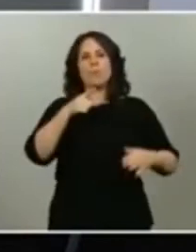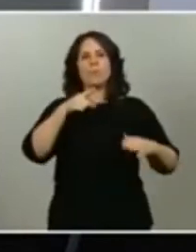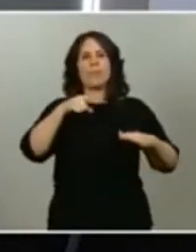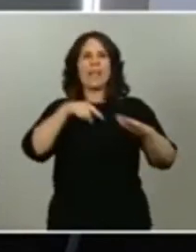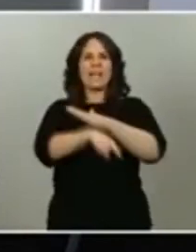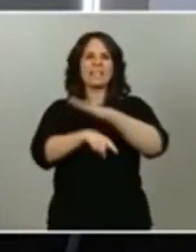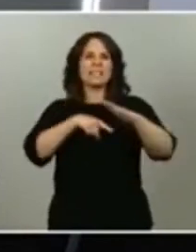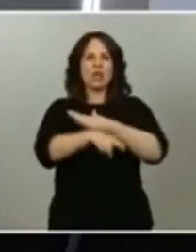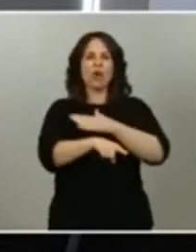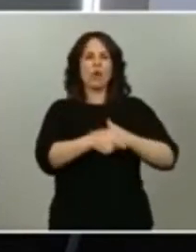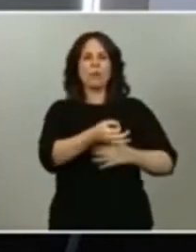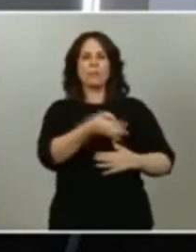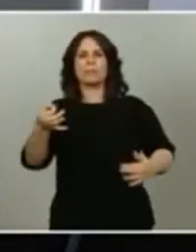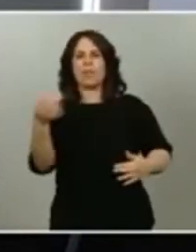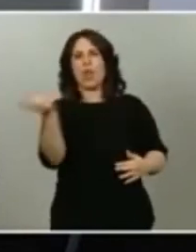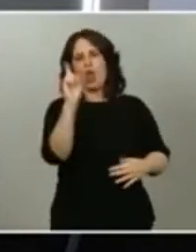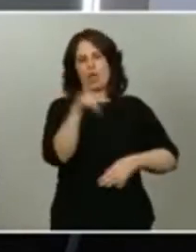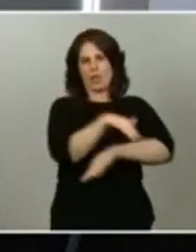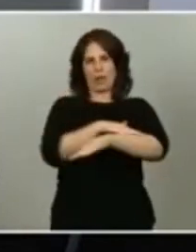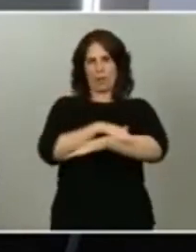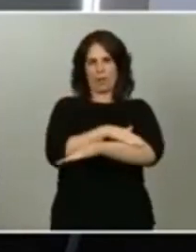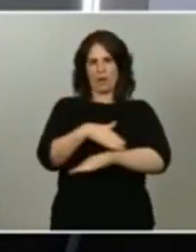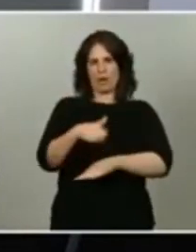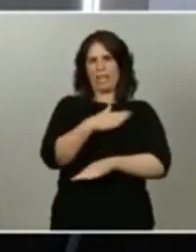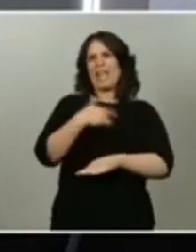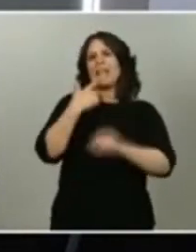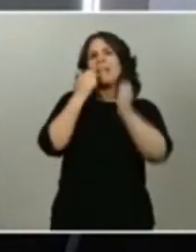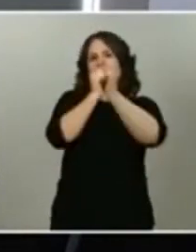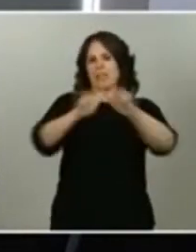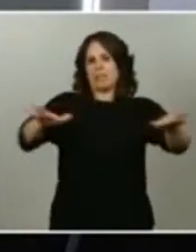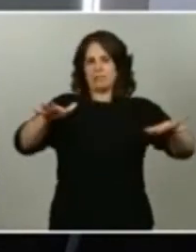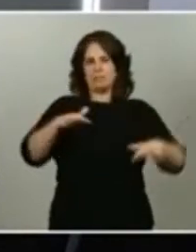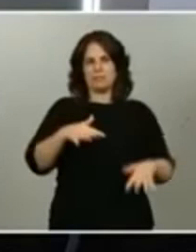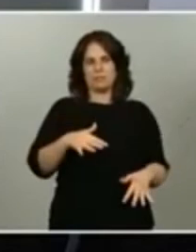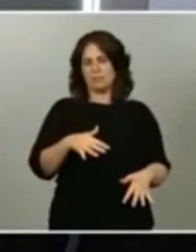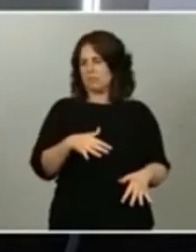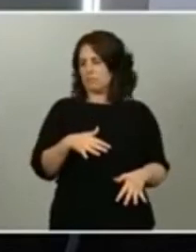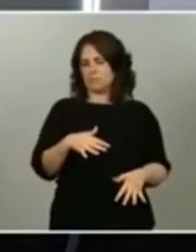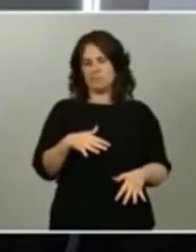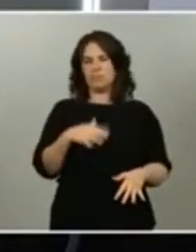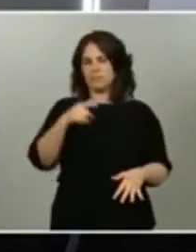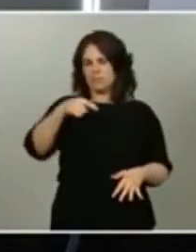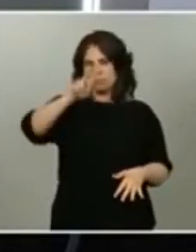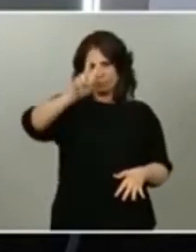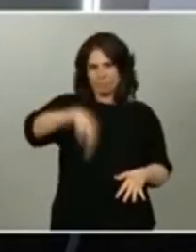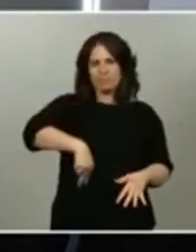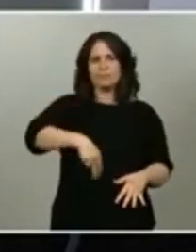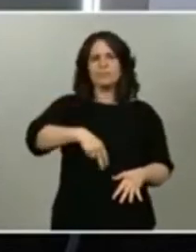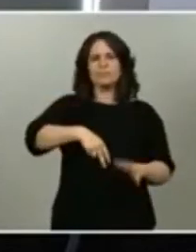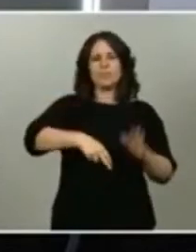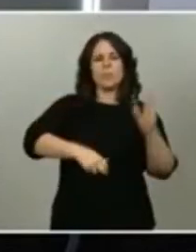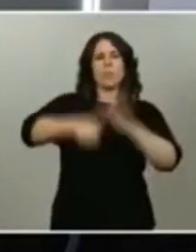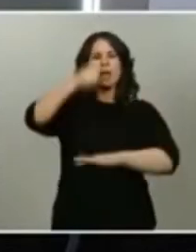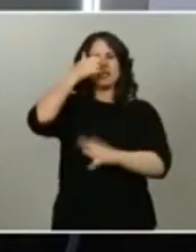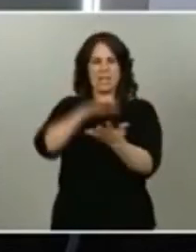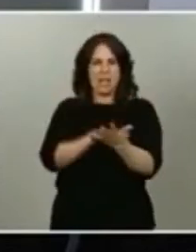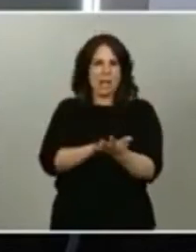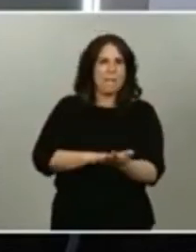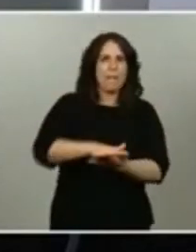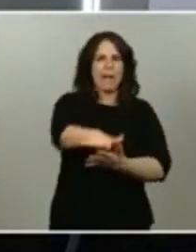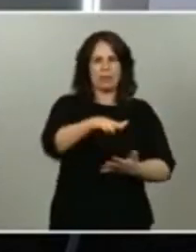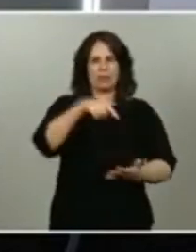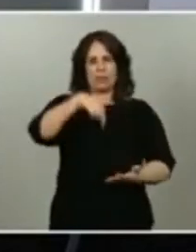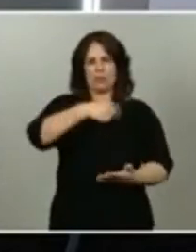gobierno y yo tengo que decirle que son fruto de que evidentemente ha habido mayor impacto de la enfermedad en nuestro país